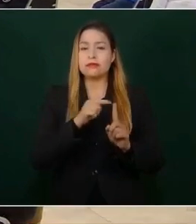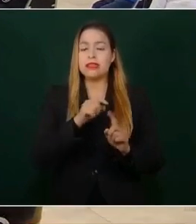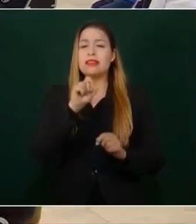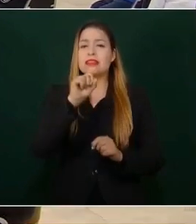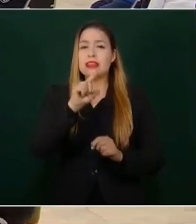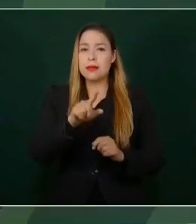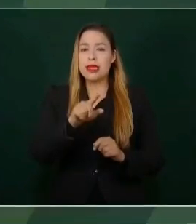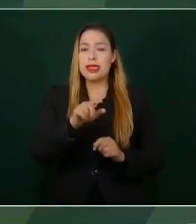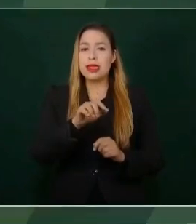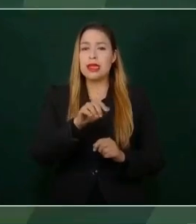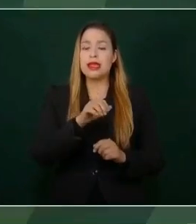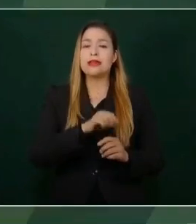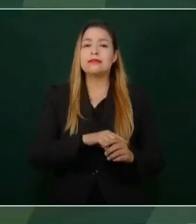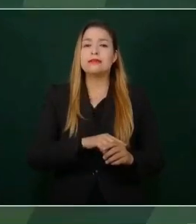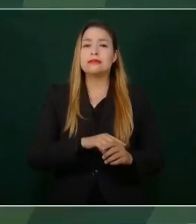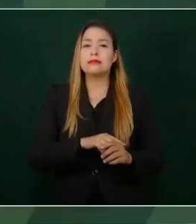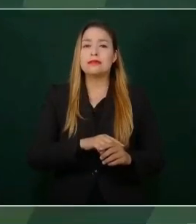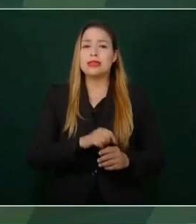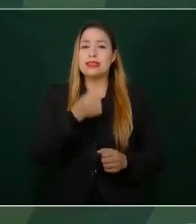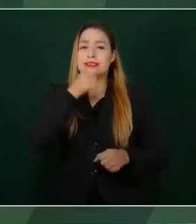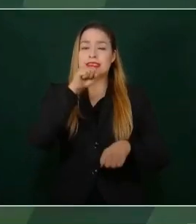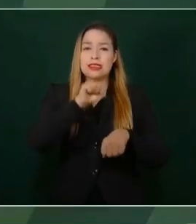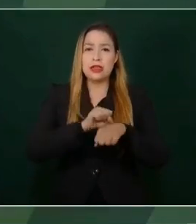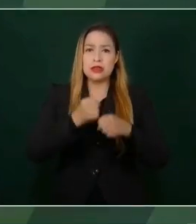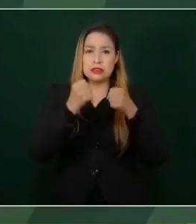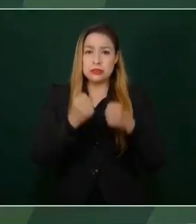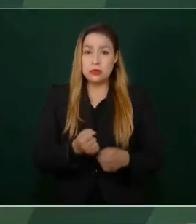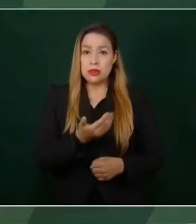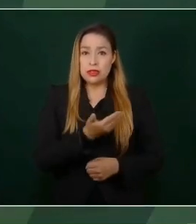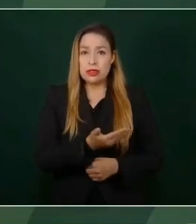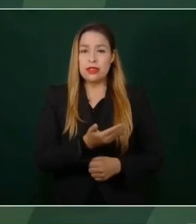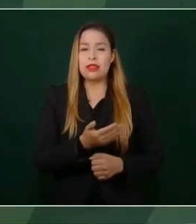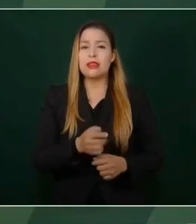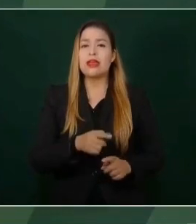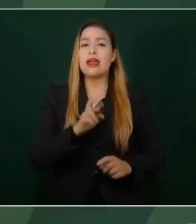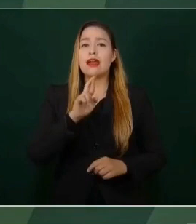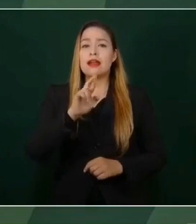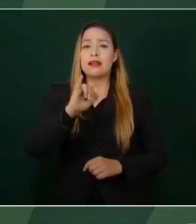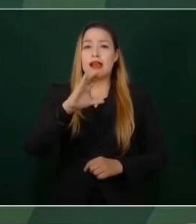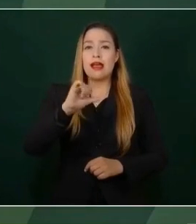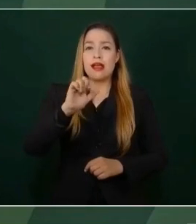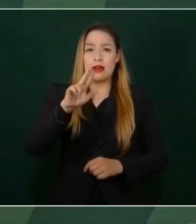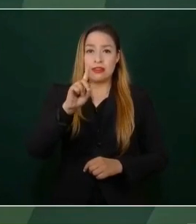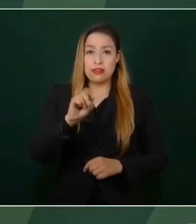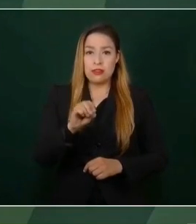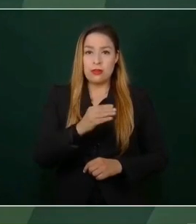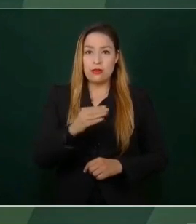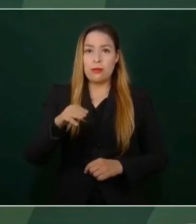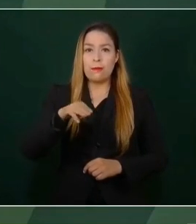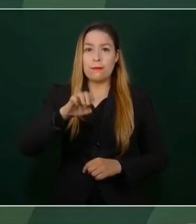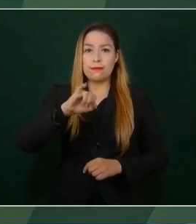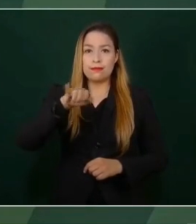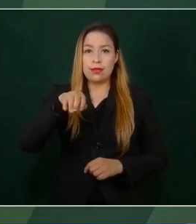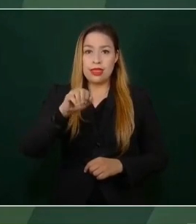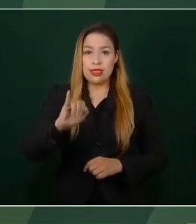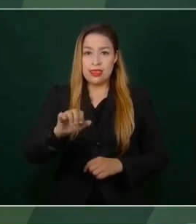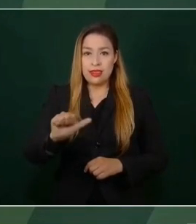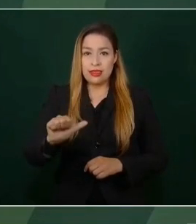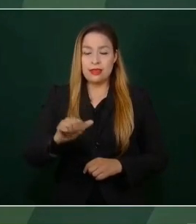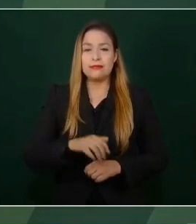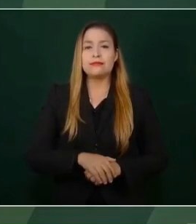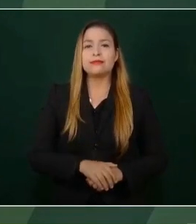subsecretario de Seguridad, Ricardo Mejía. Y me